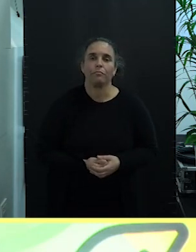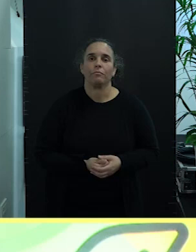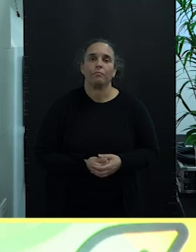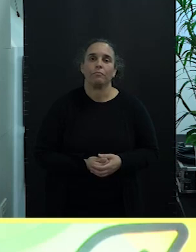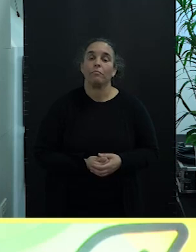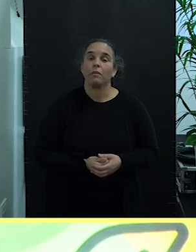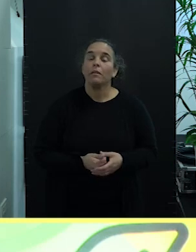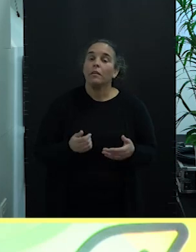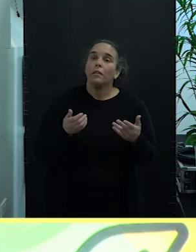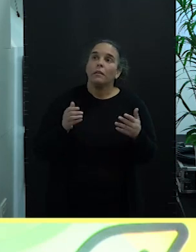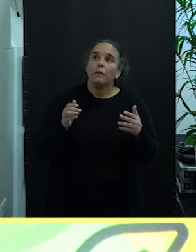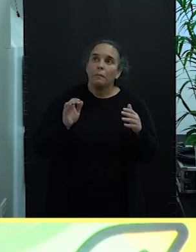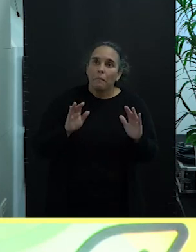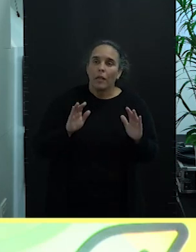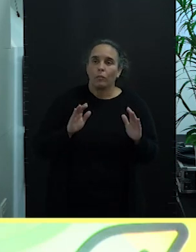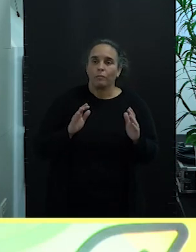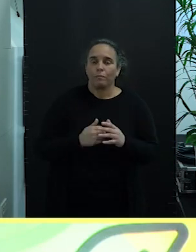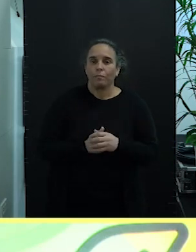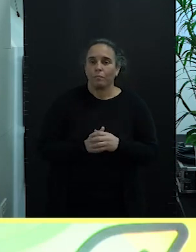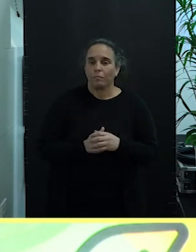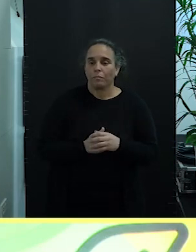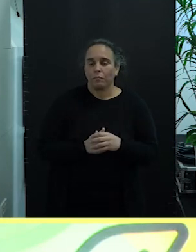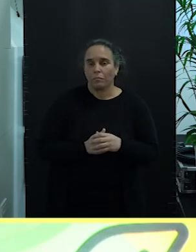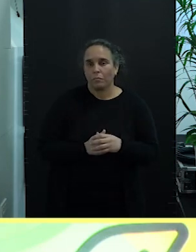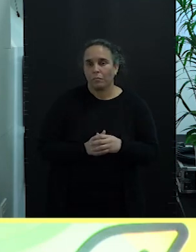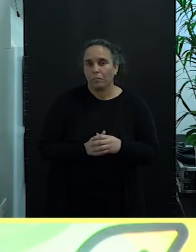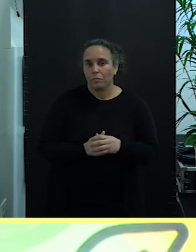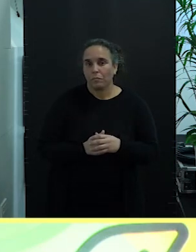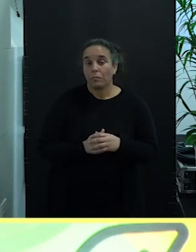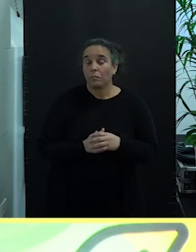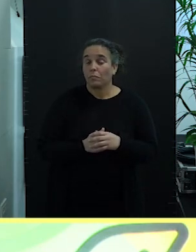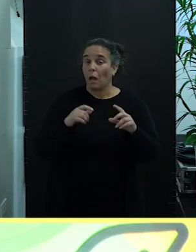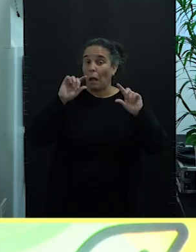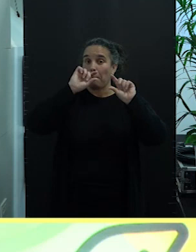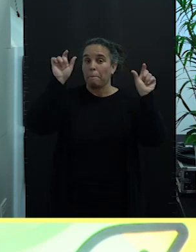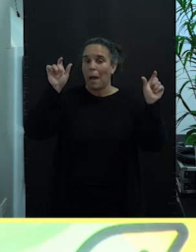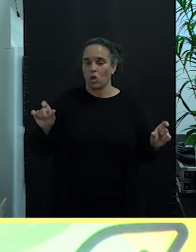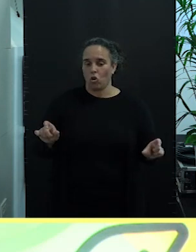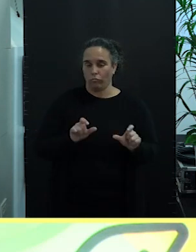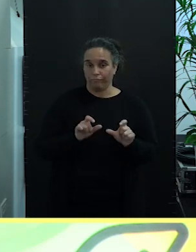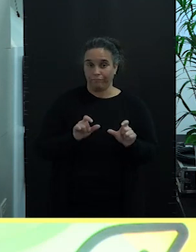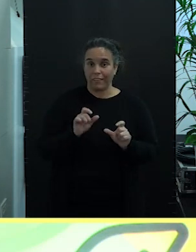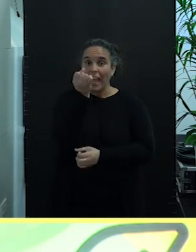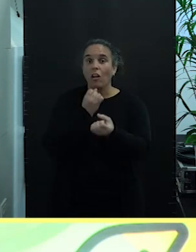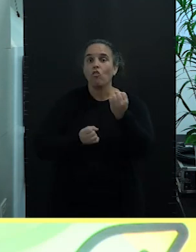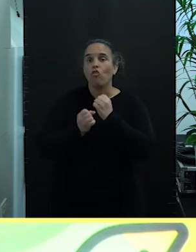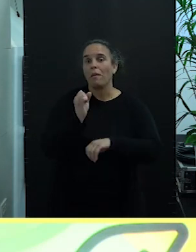Pero en el marco de la economía circular en Canarias, azul en Canarias,